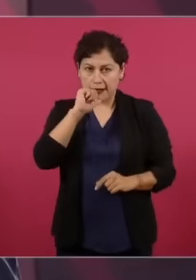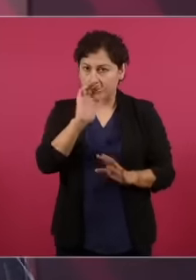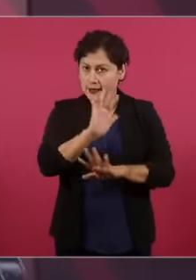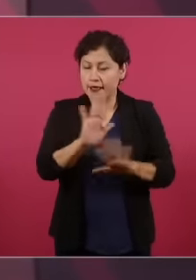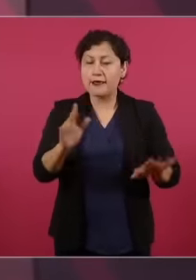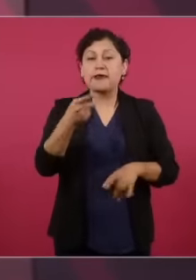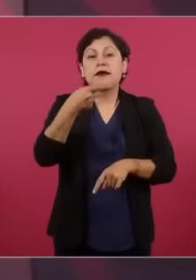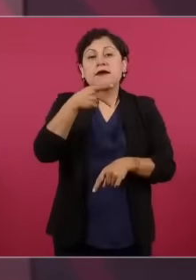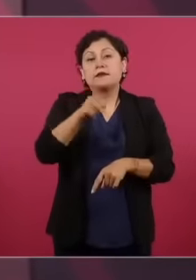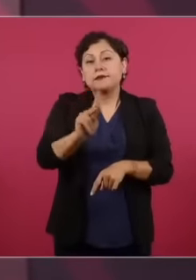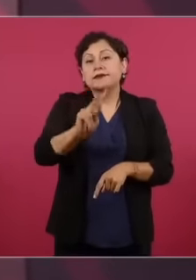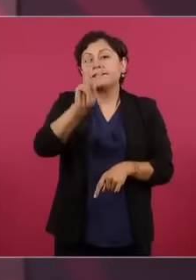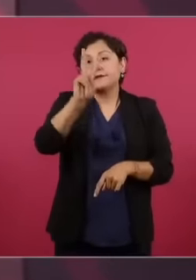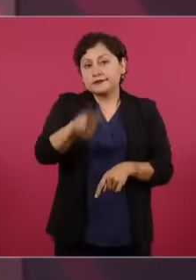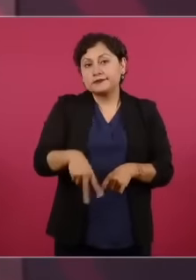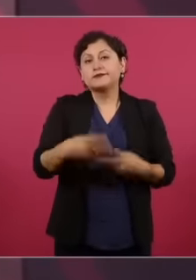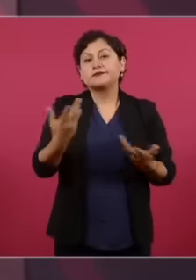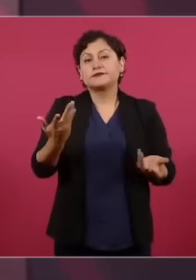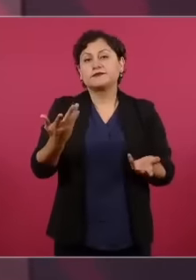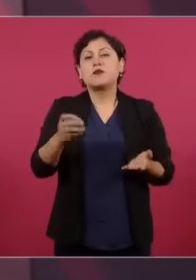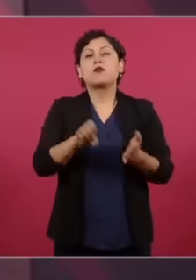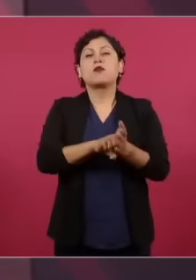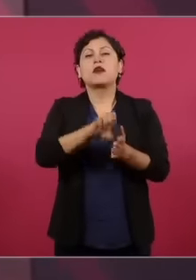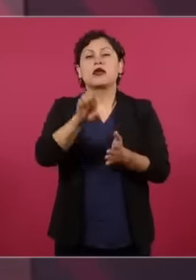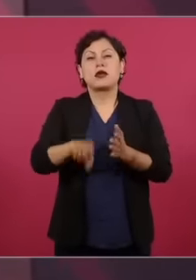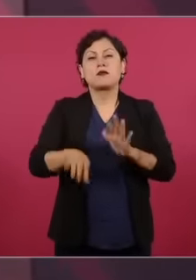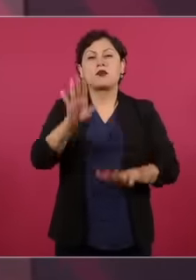A veces uno dice No, ya salió en las redes